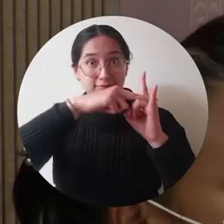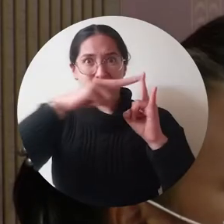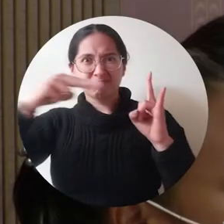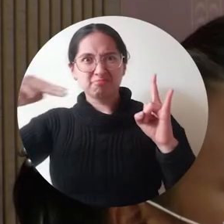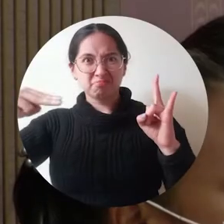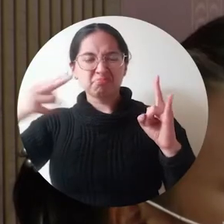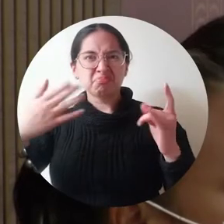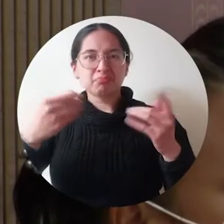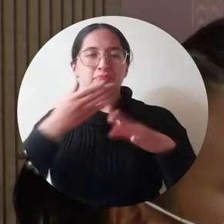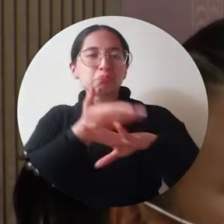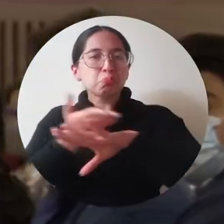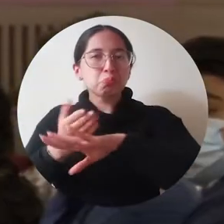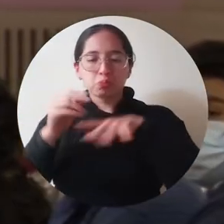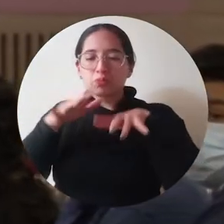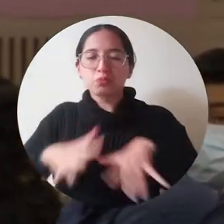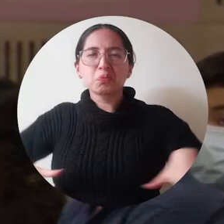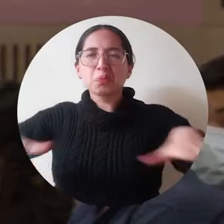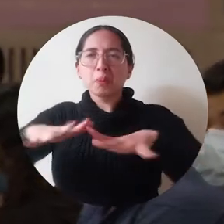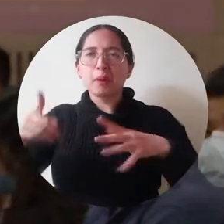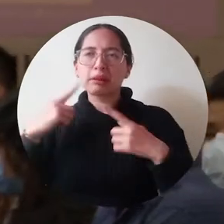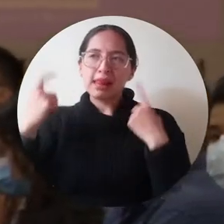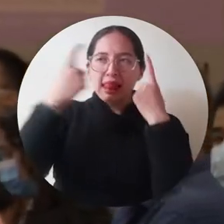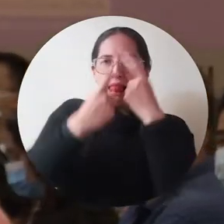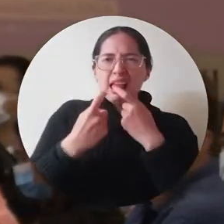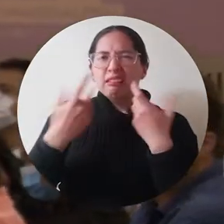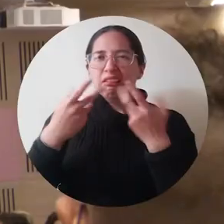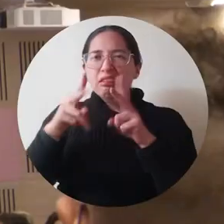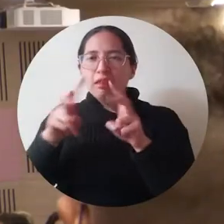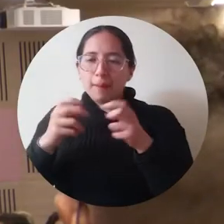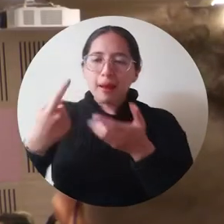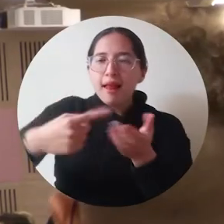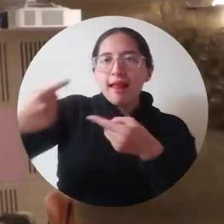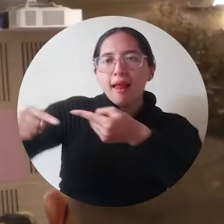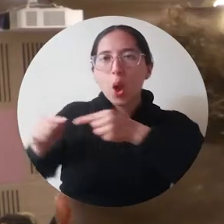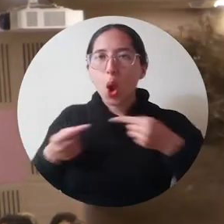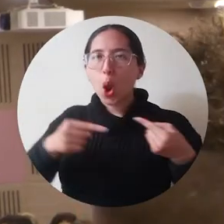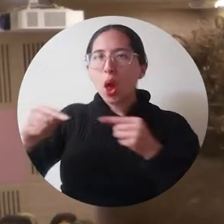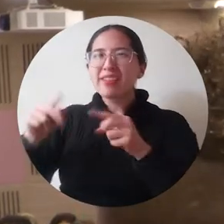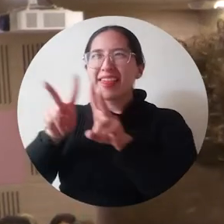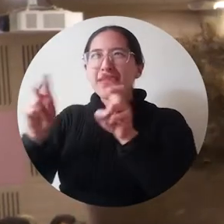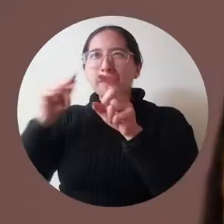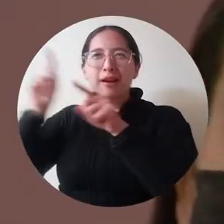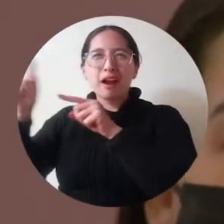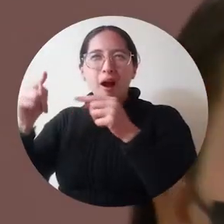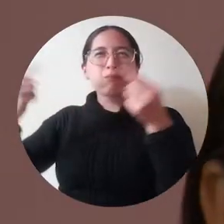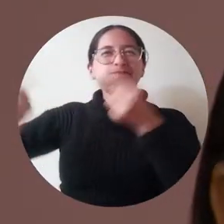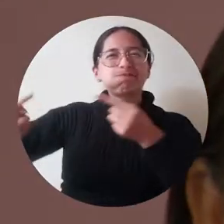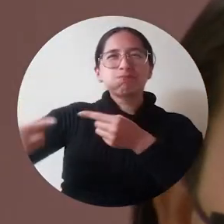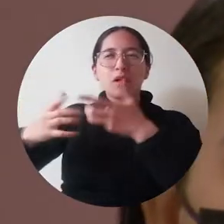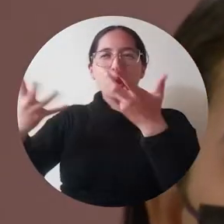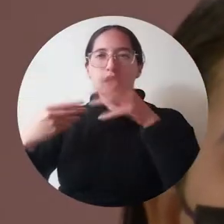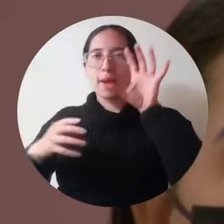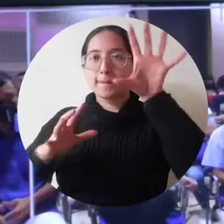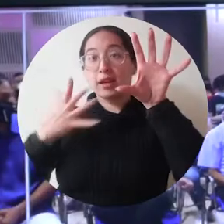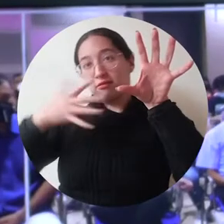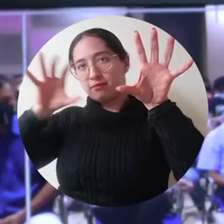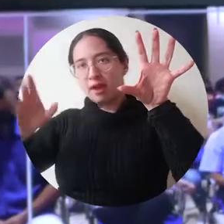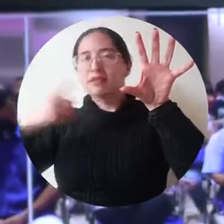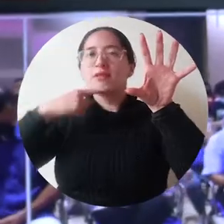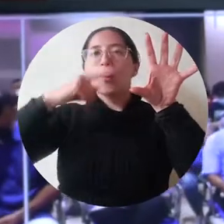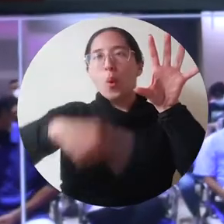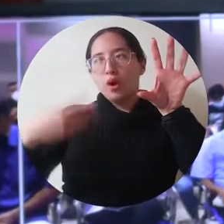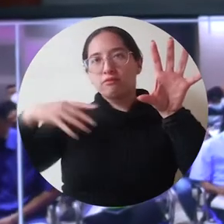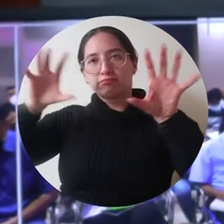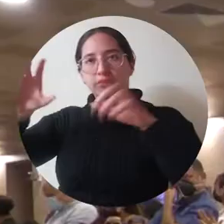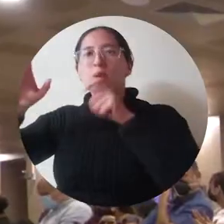La Universidad del Magdalena propició un espacio de reflexión y debate sobre la crisis y escalada del conflicto ruso-ucraniano, donde analistas